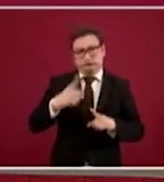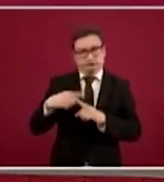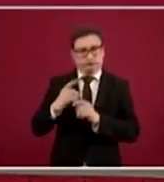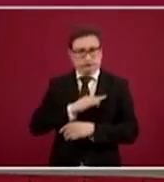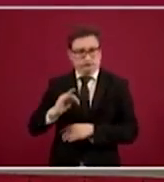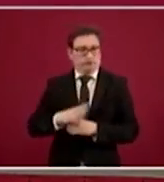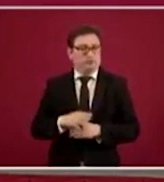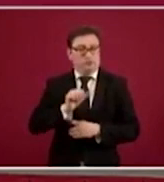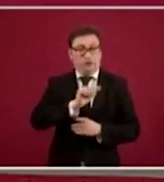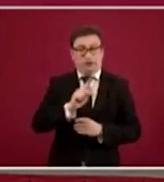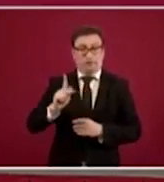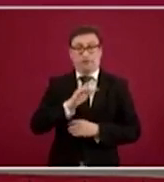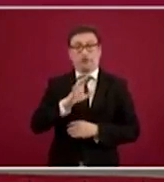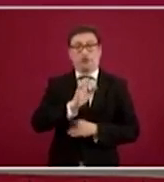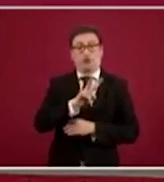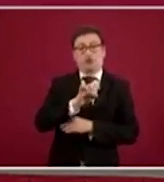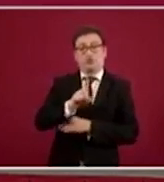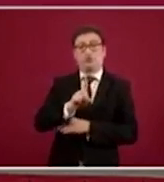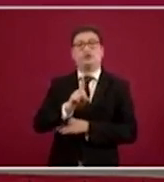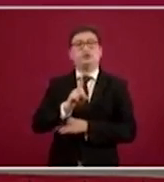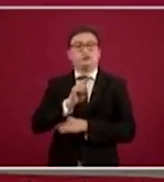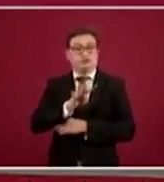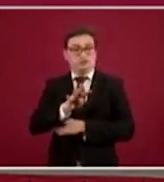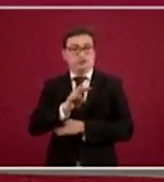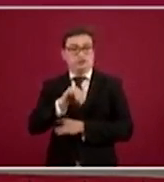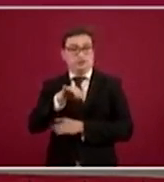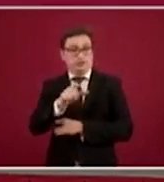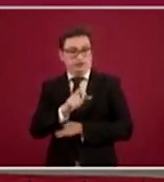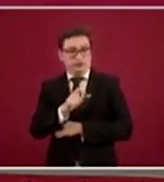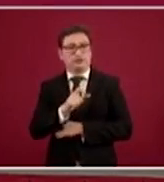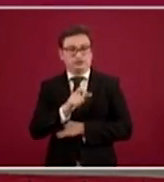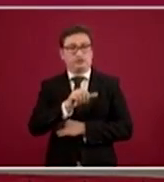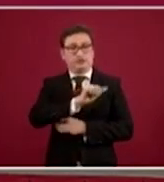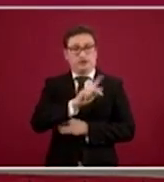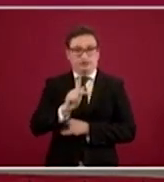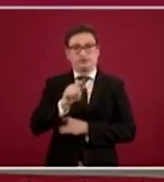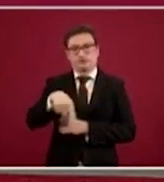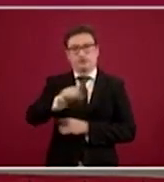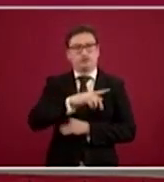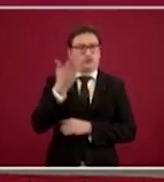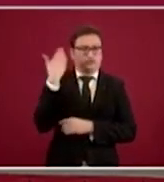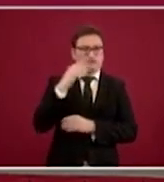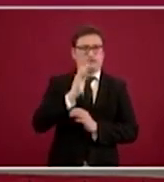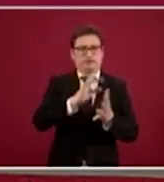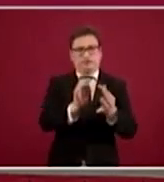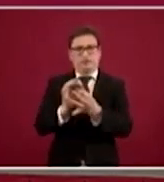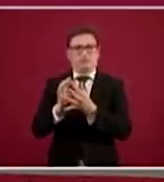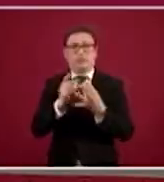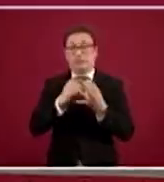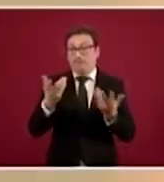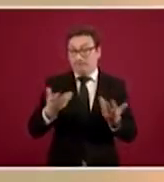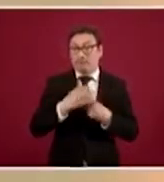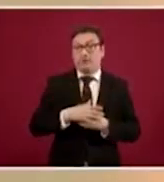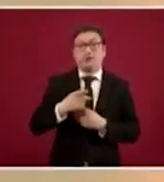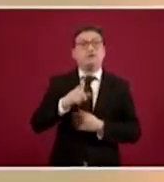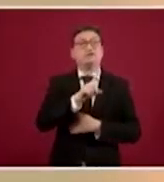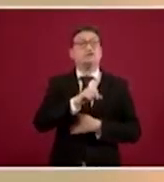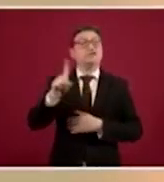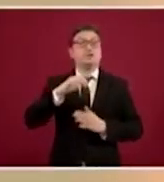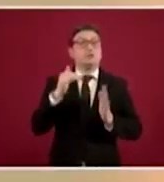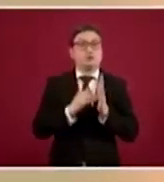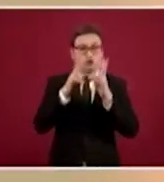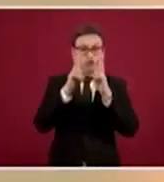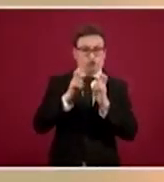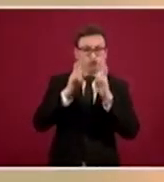La aplicación COVID-19 MX, que ya hemos platicado sobre ella, ya tenemos más de 100 mil